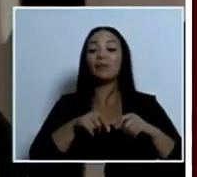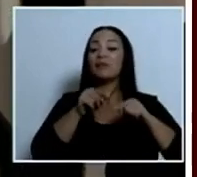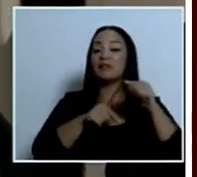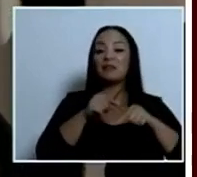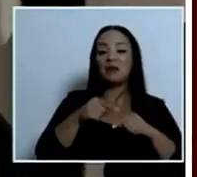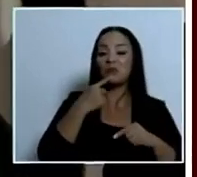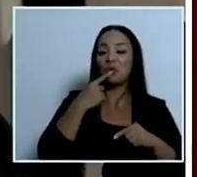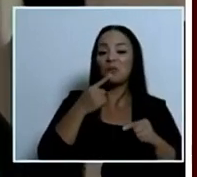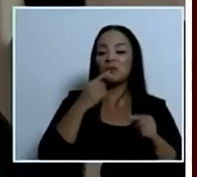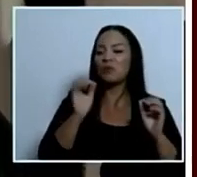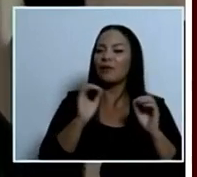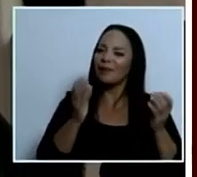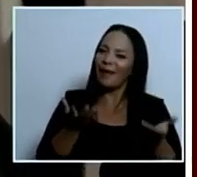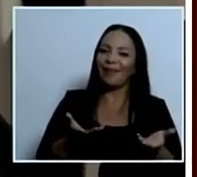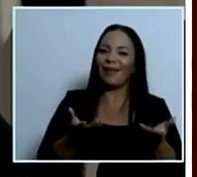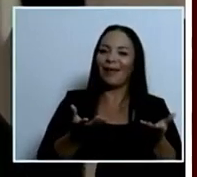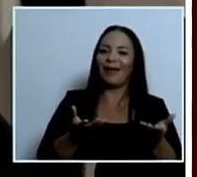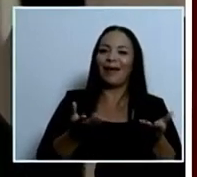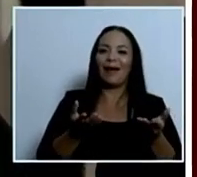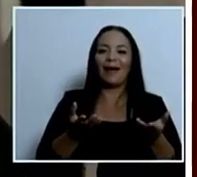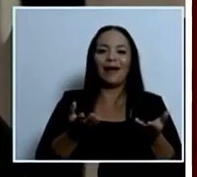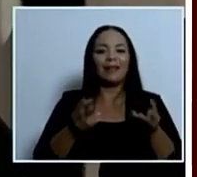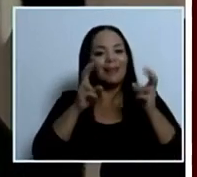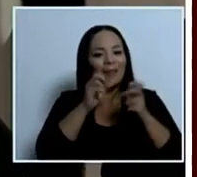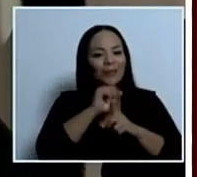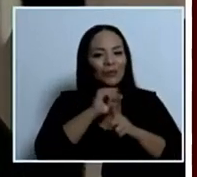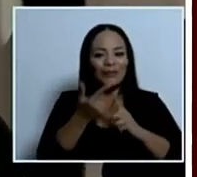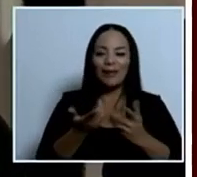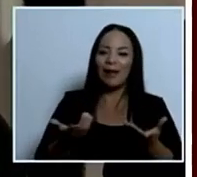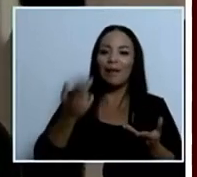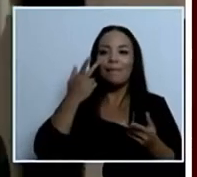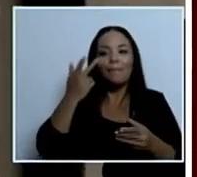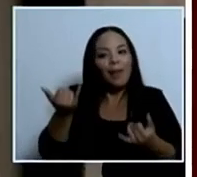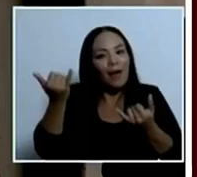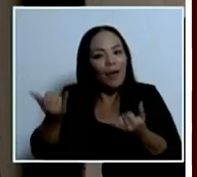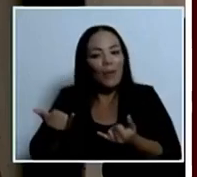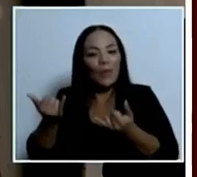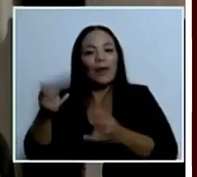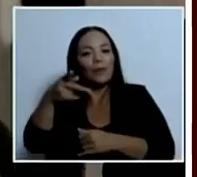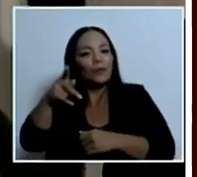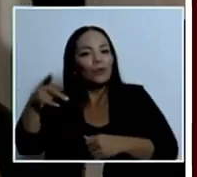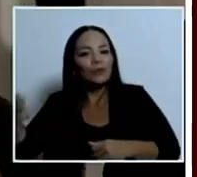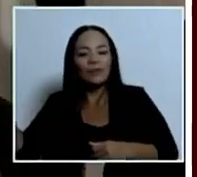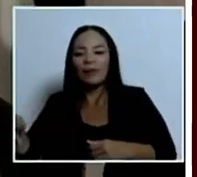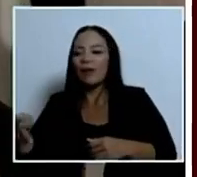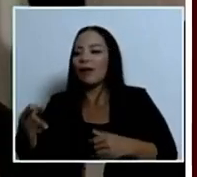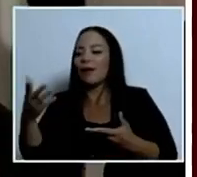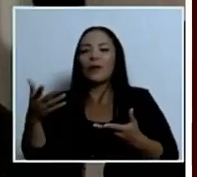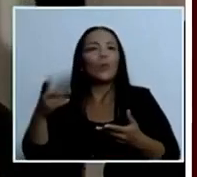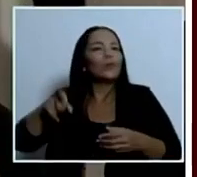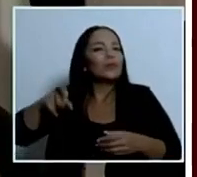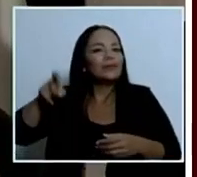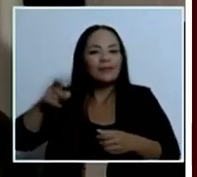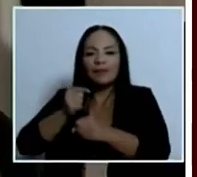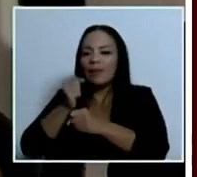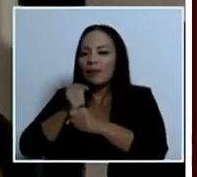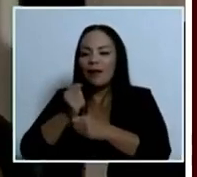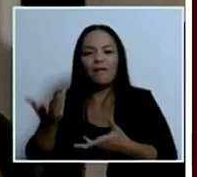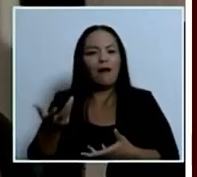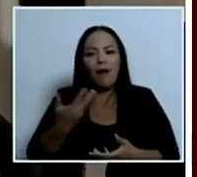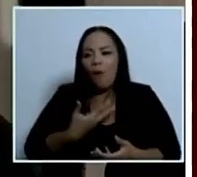de la parte social y de esa puntarenas que hoy tiene hambre y muchas